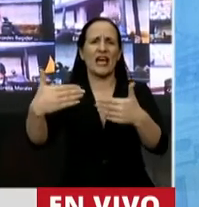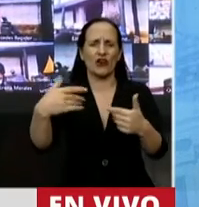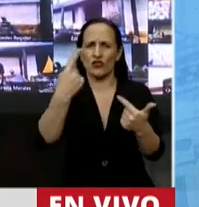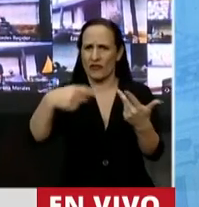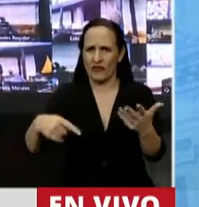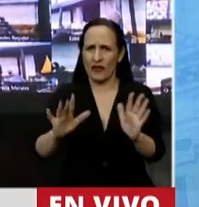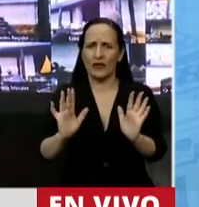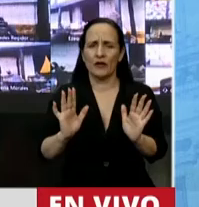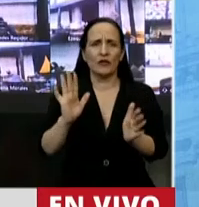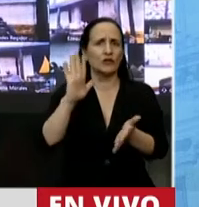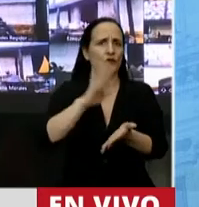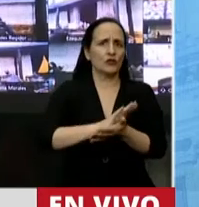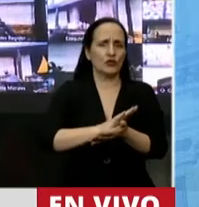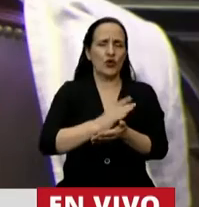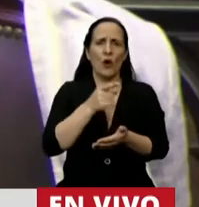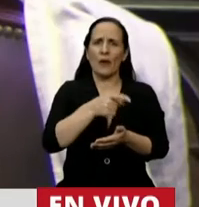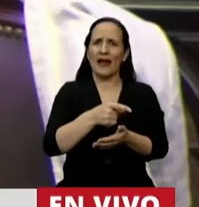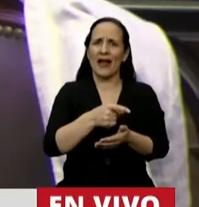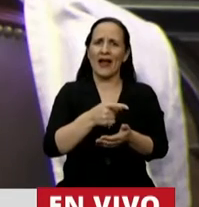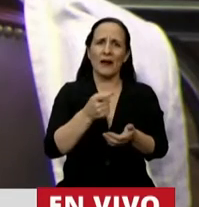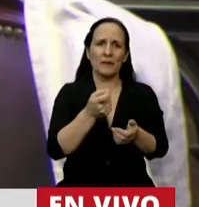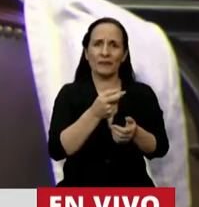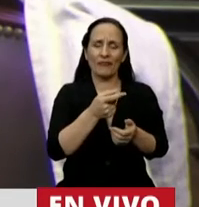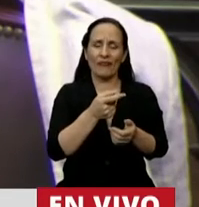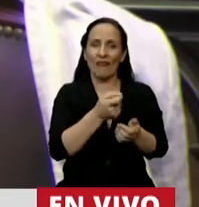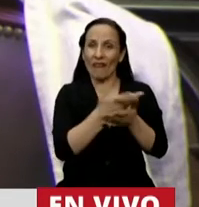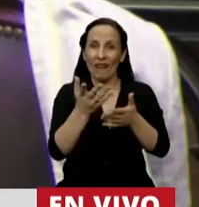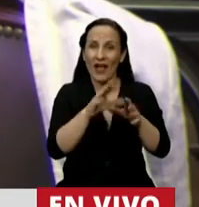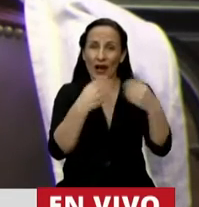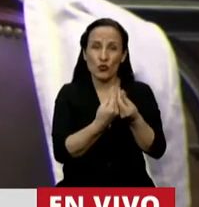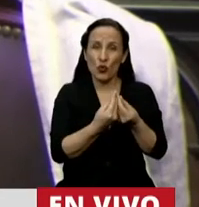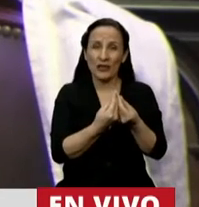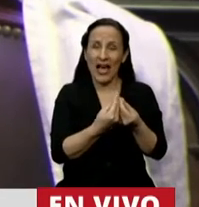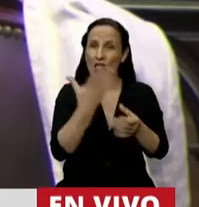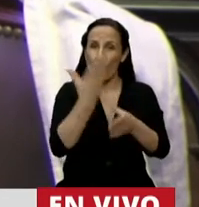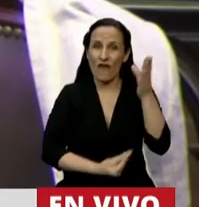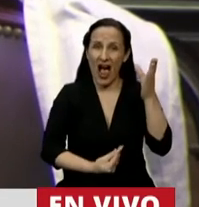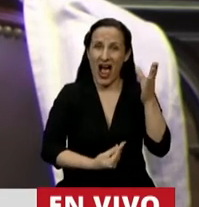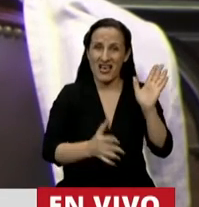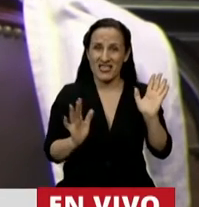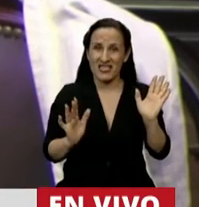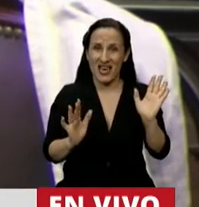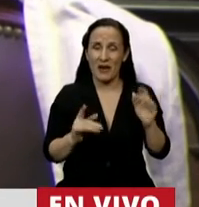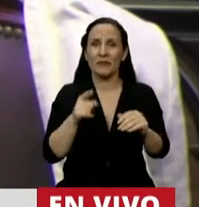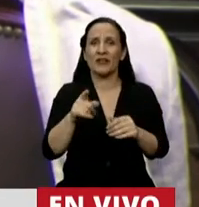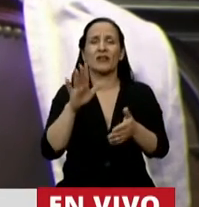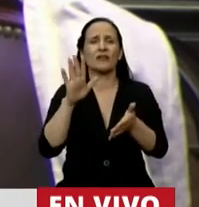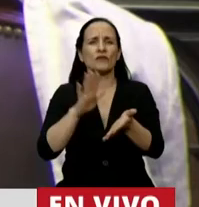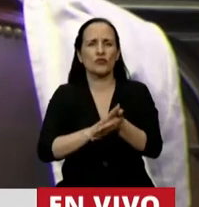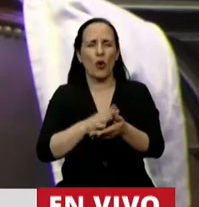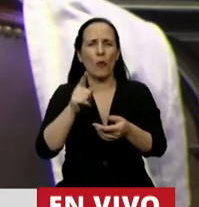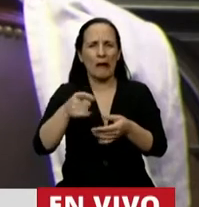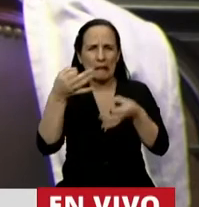sobre los errores en los conteos de test, en resultados de test, en homogeneización de carga.